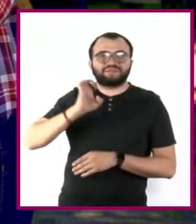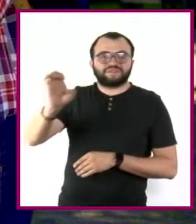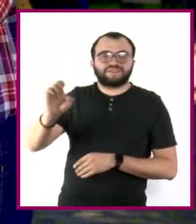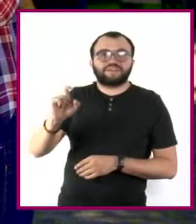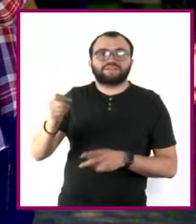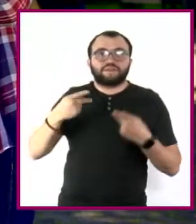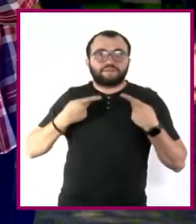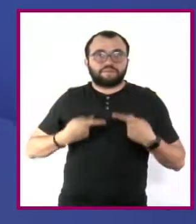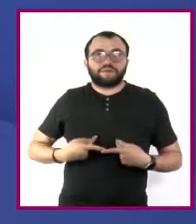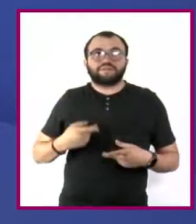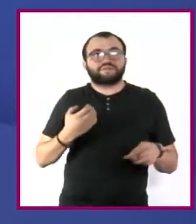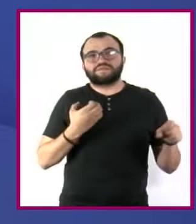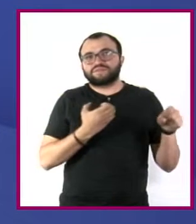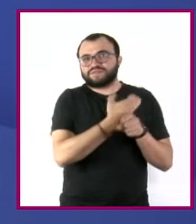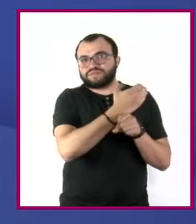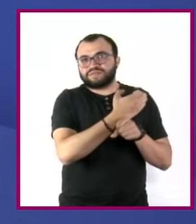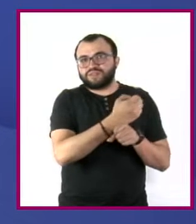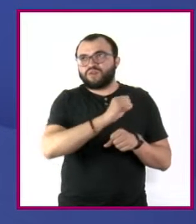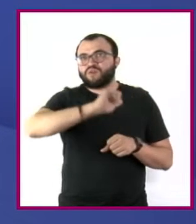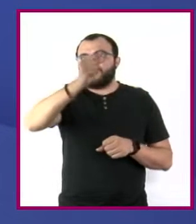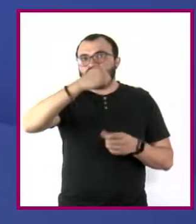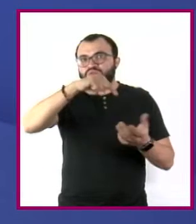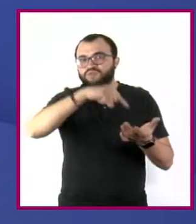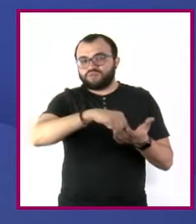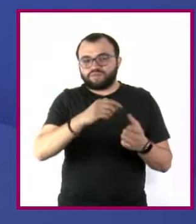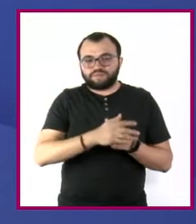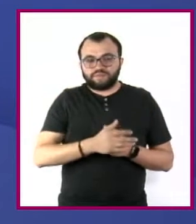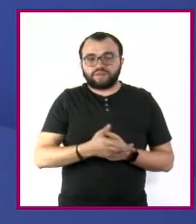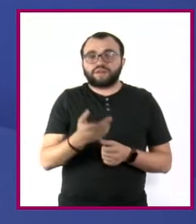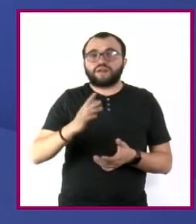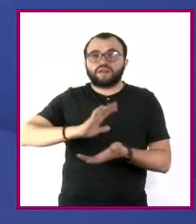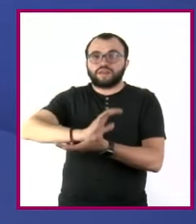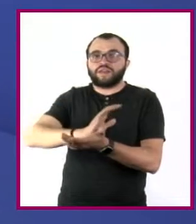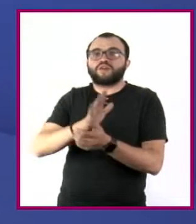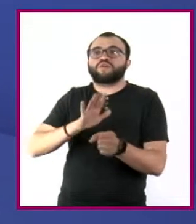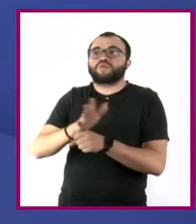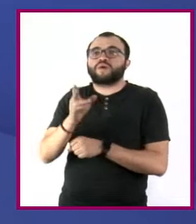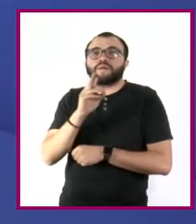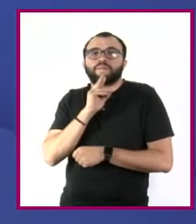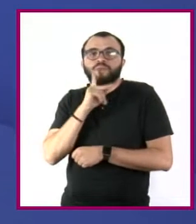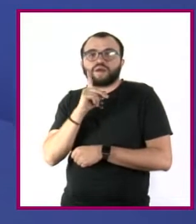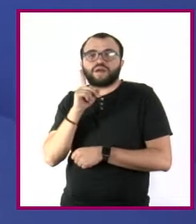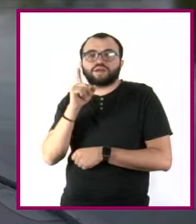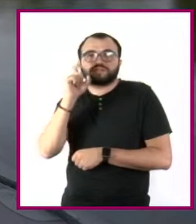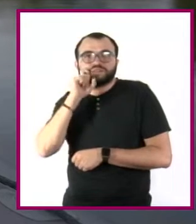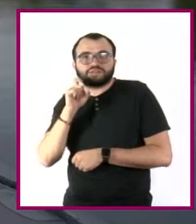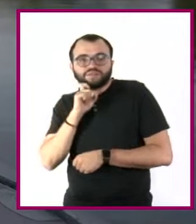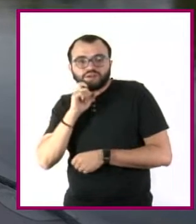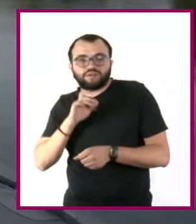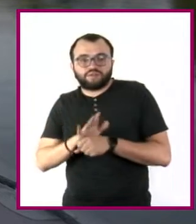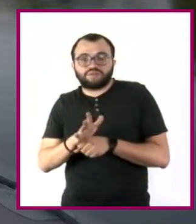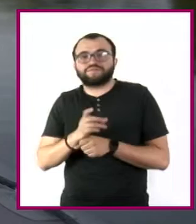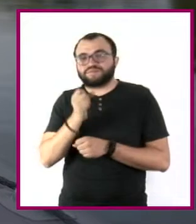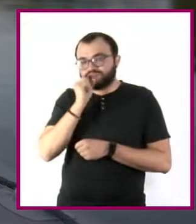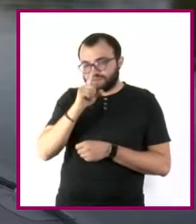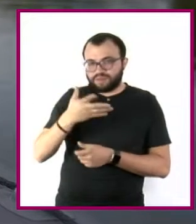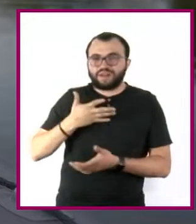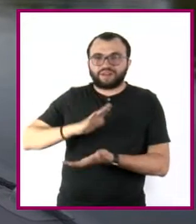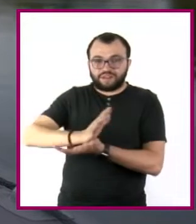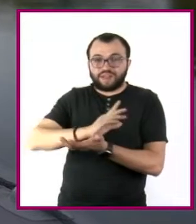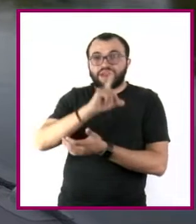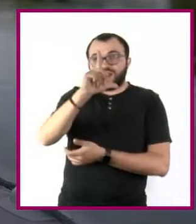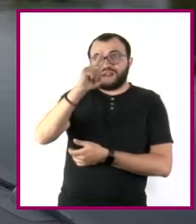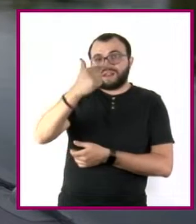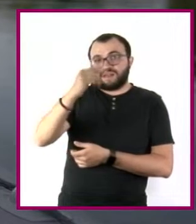hacia las personas extranjeras. En la actualidad, la discriminación por preferencia sexual es una de las más comunes. La discriminación LGBT